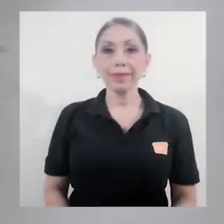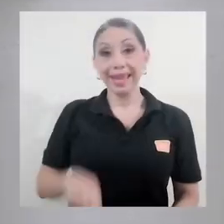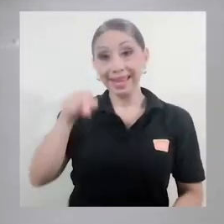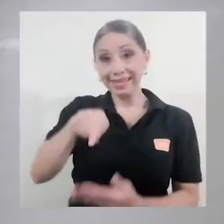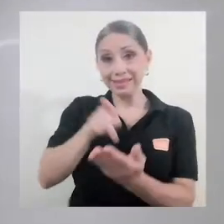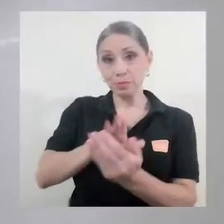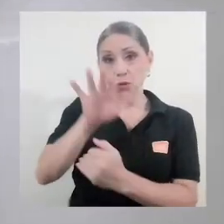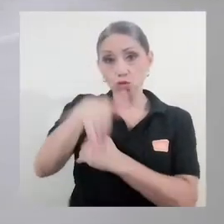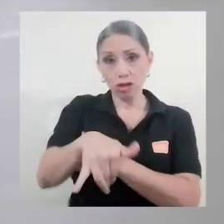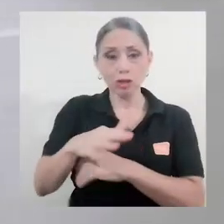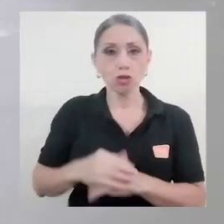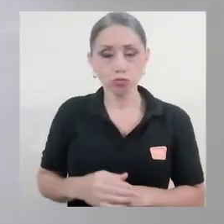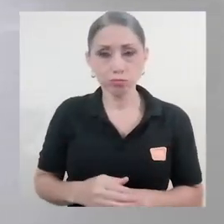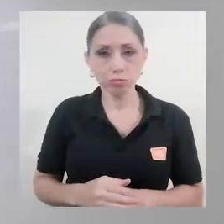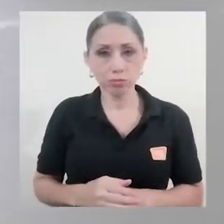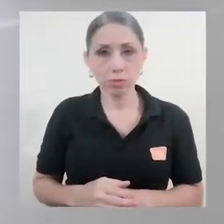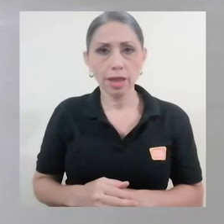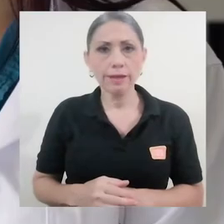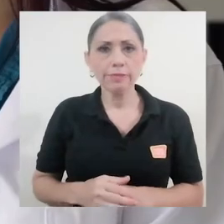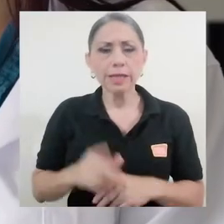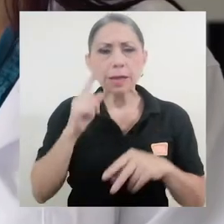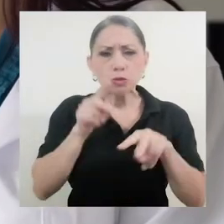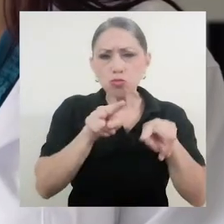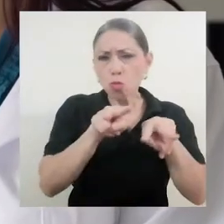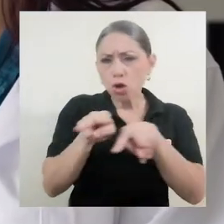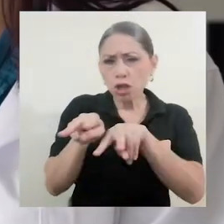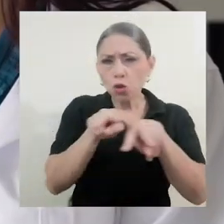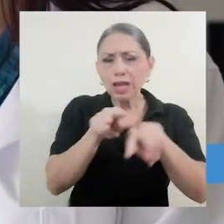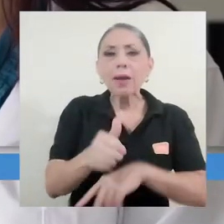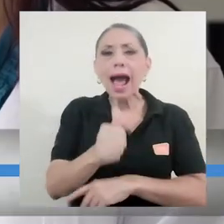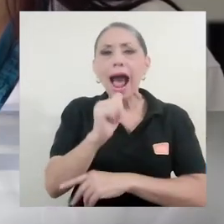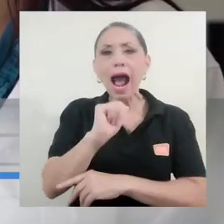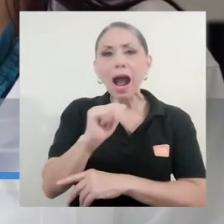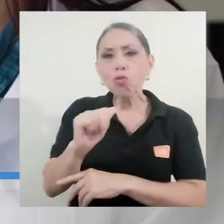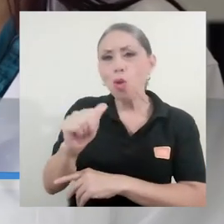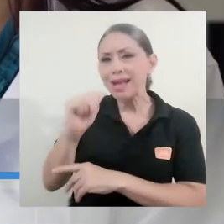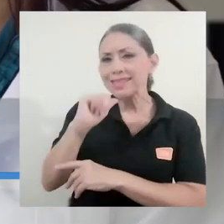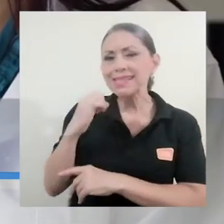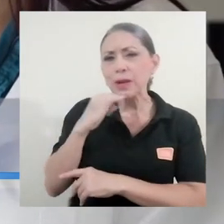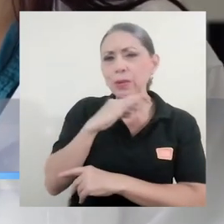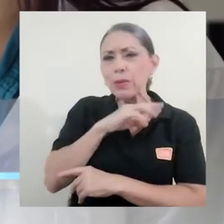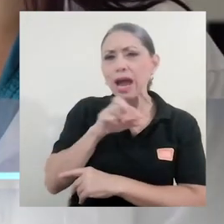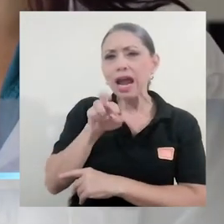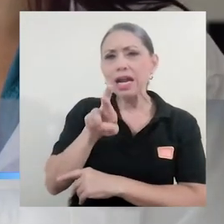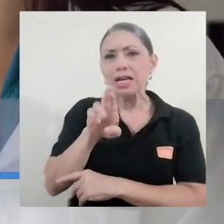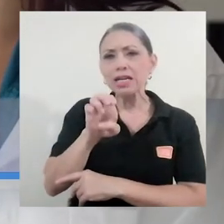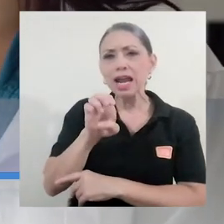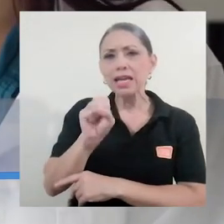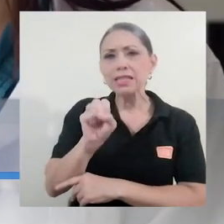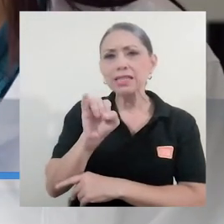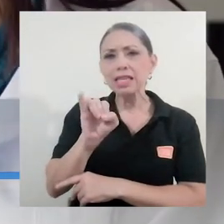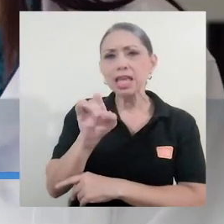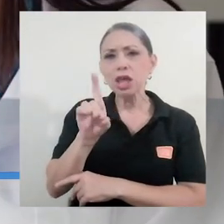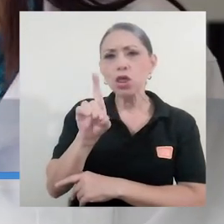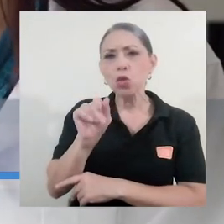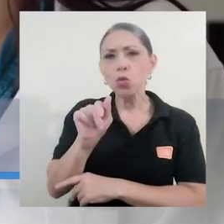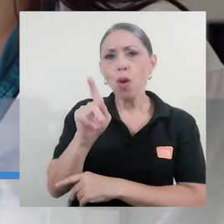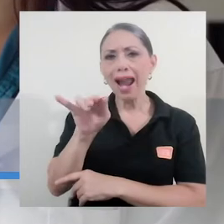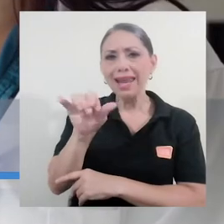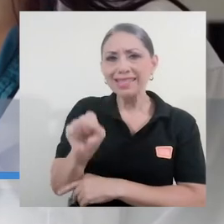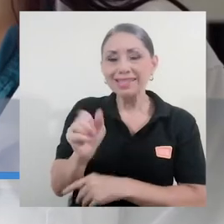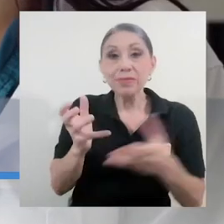En este proyecto estamos monitoreando aguas residuales porque queremos ver la circulación de diferentes